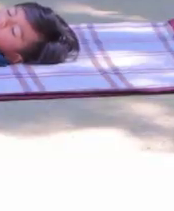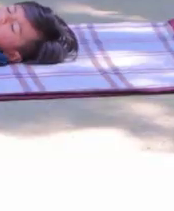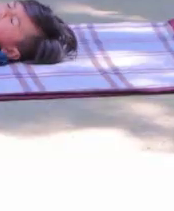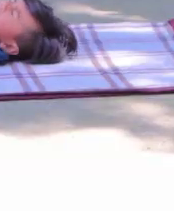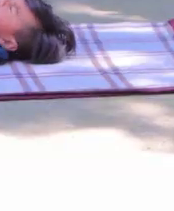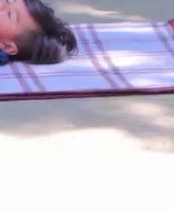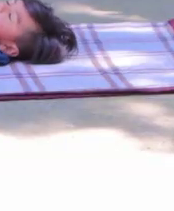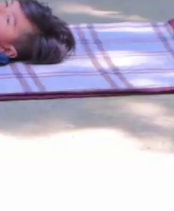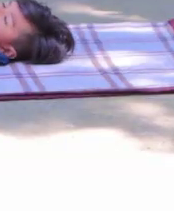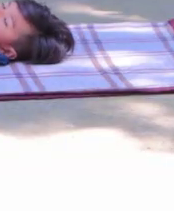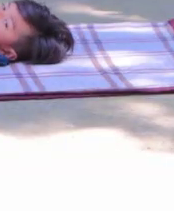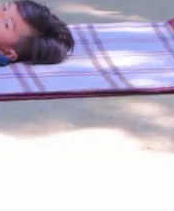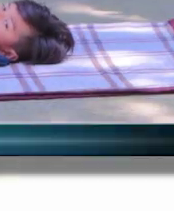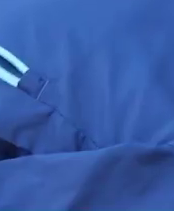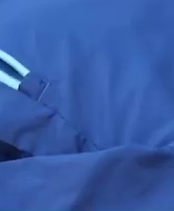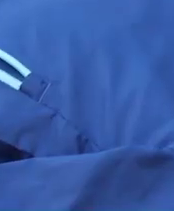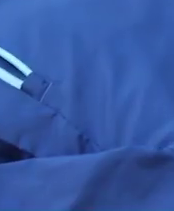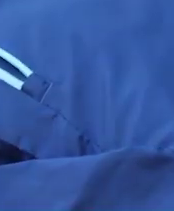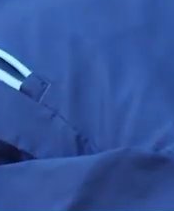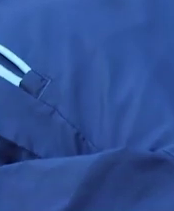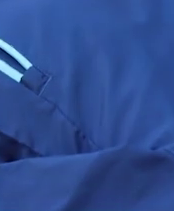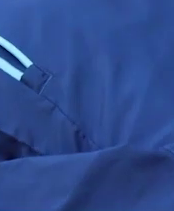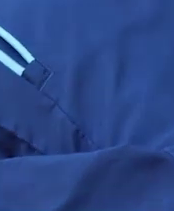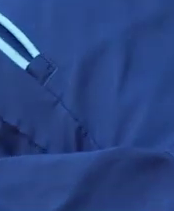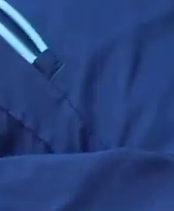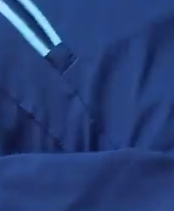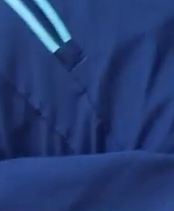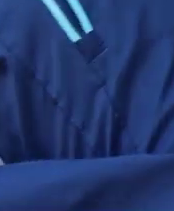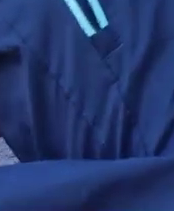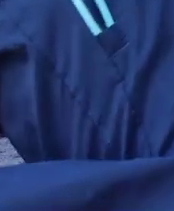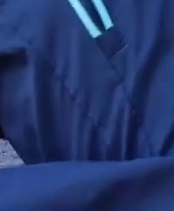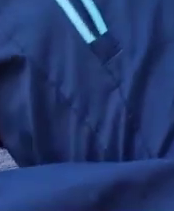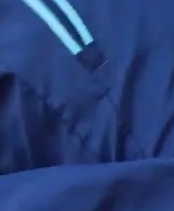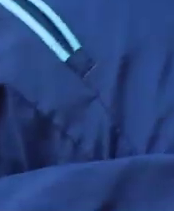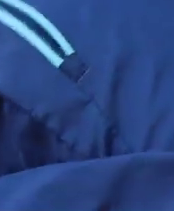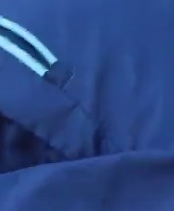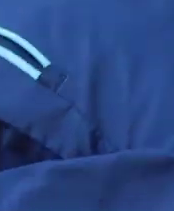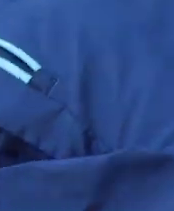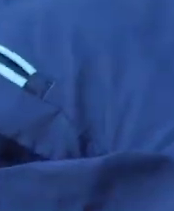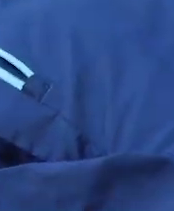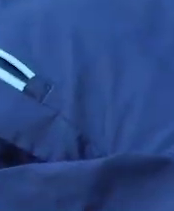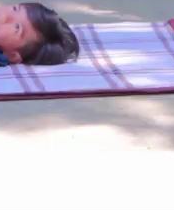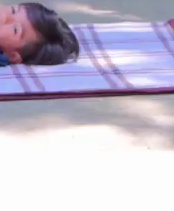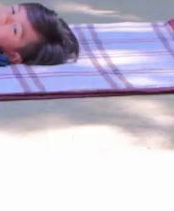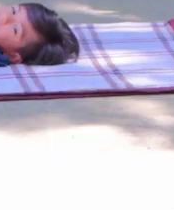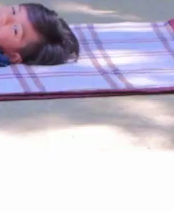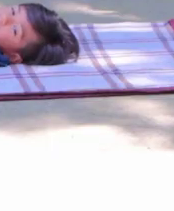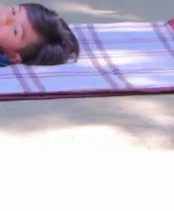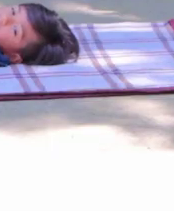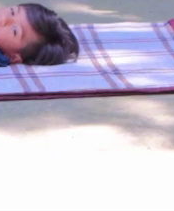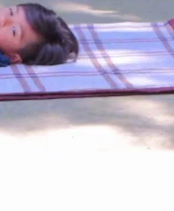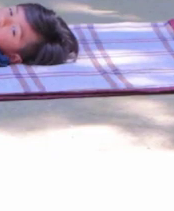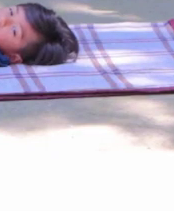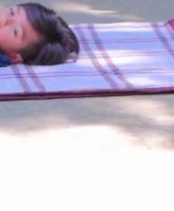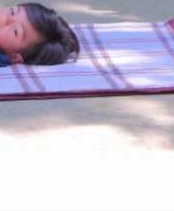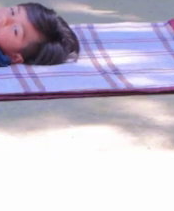Otro más. Bajamos. Subimos. Bajamos. Respirando.